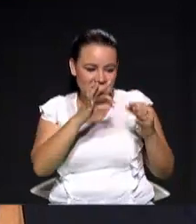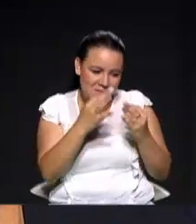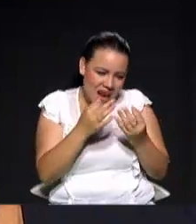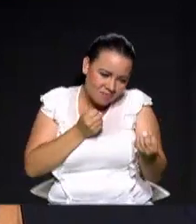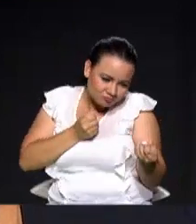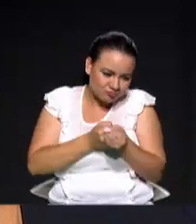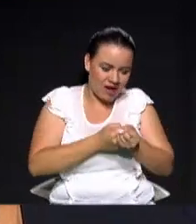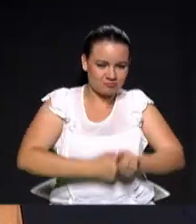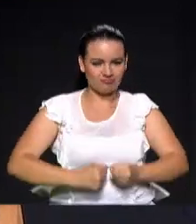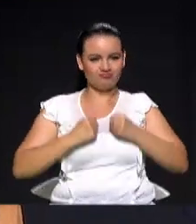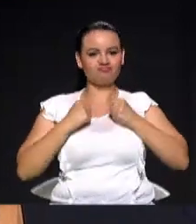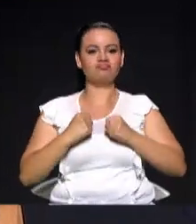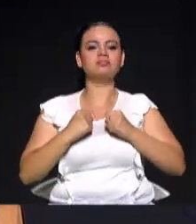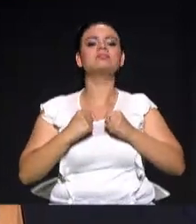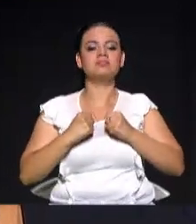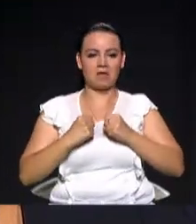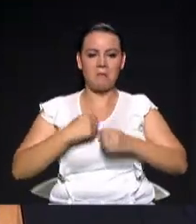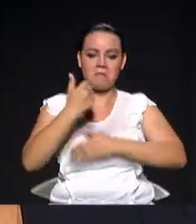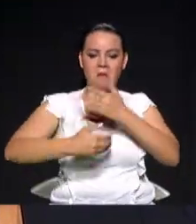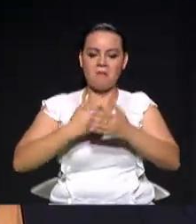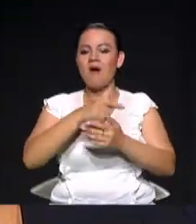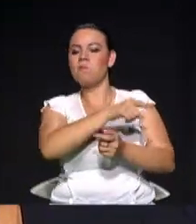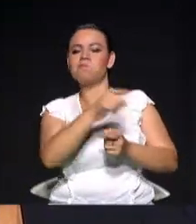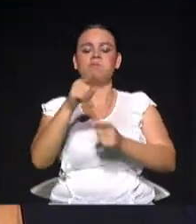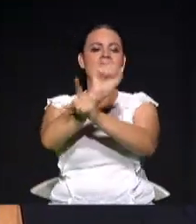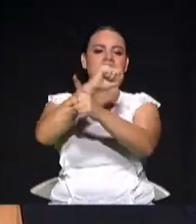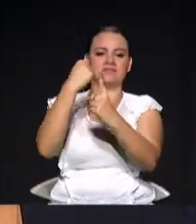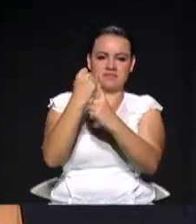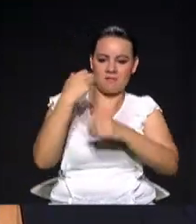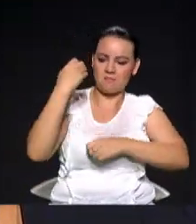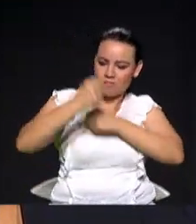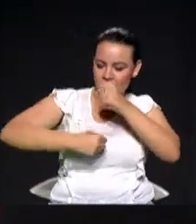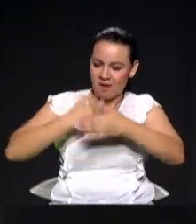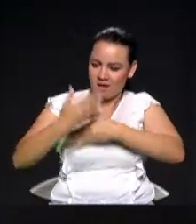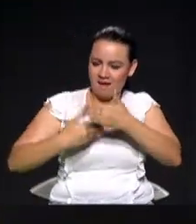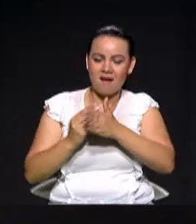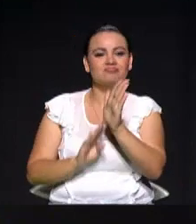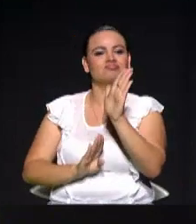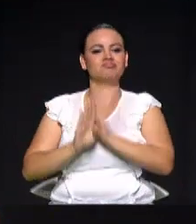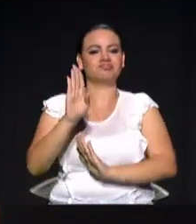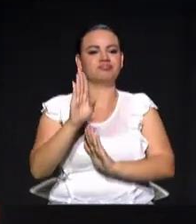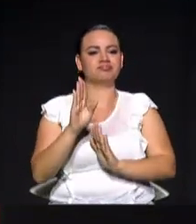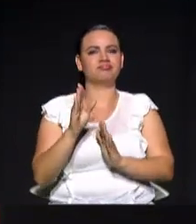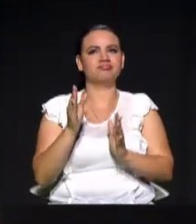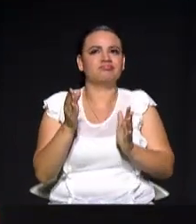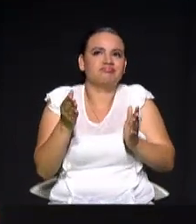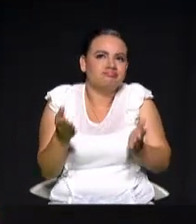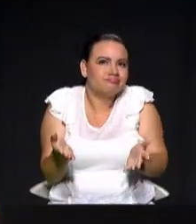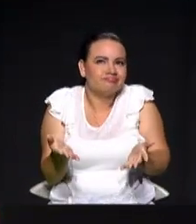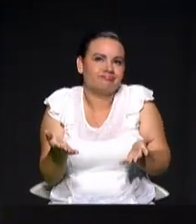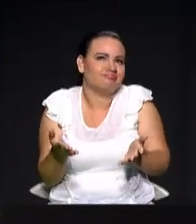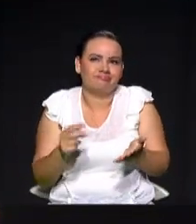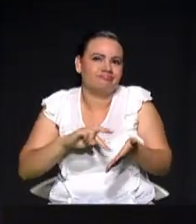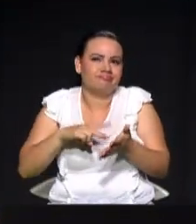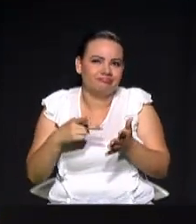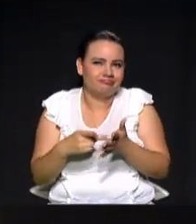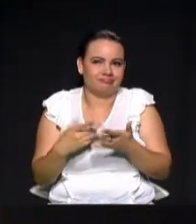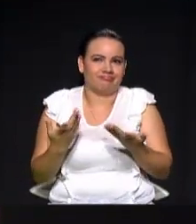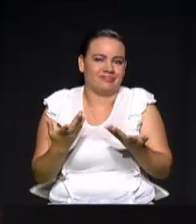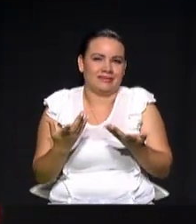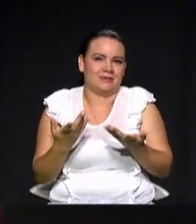en esta sociedad y nos posibilita estar en mejores condiciones, porque es lograr ese valor tan